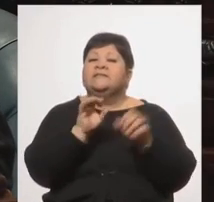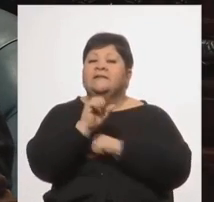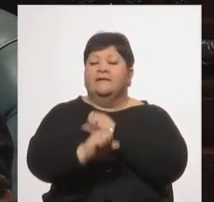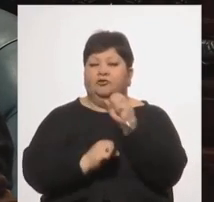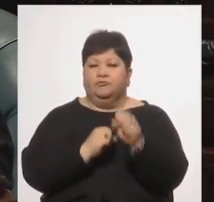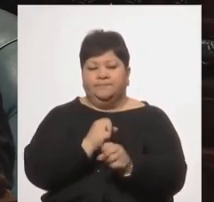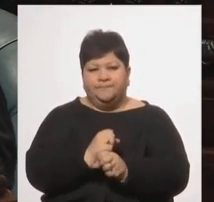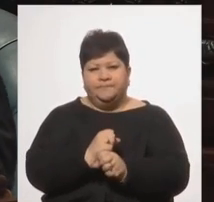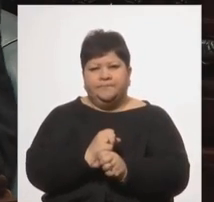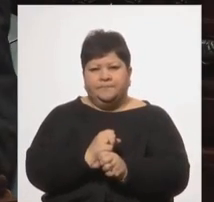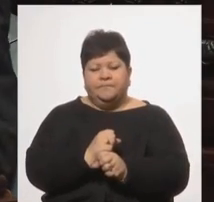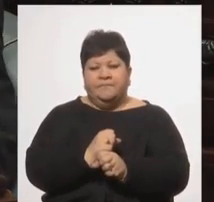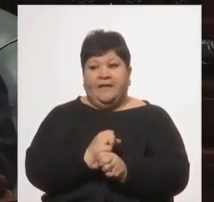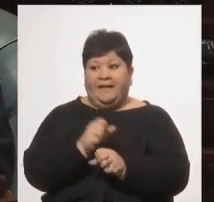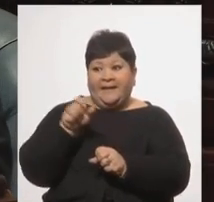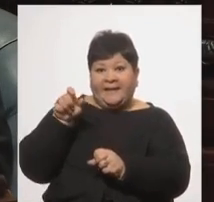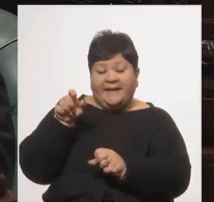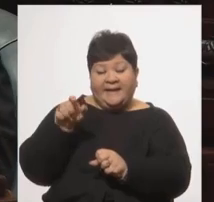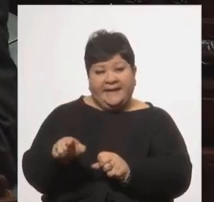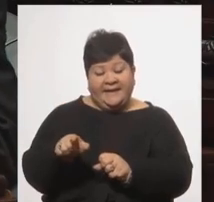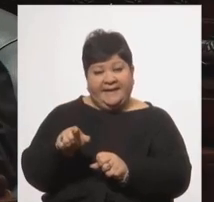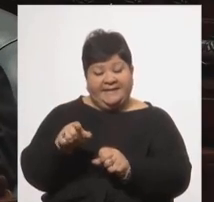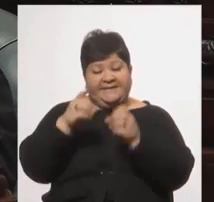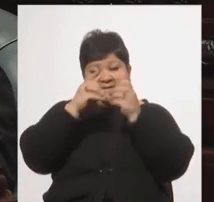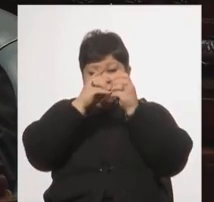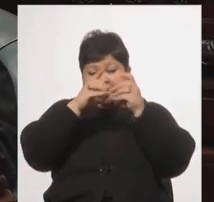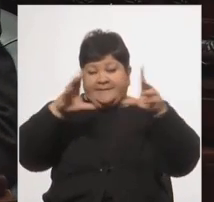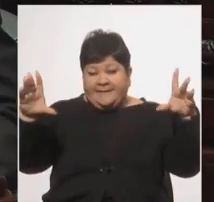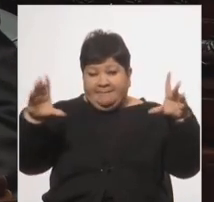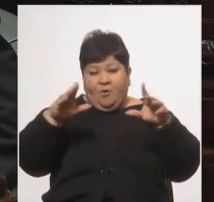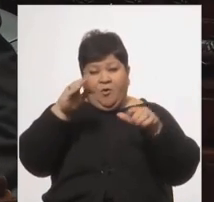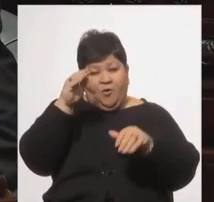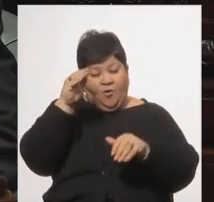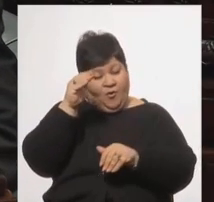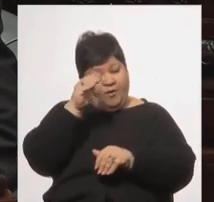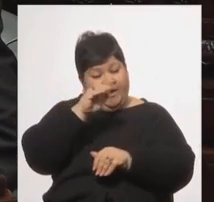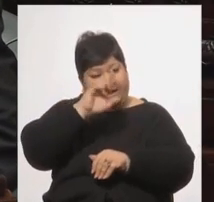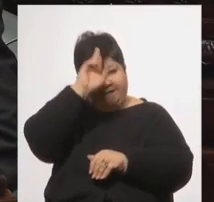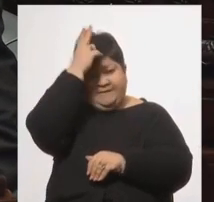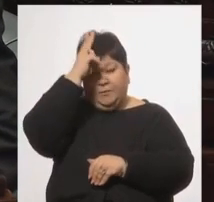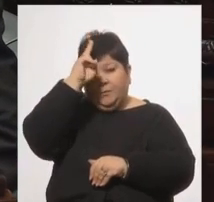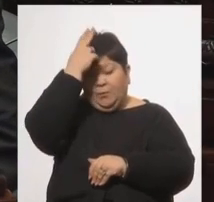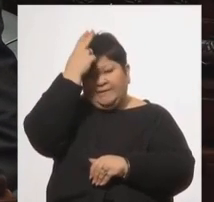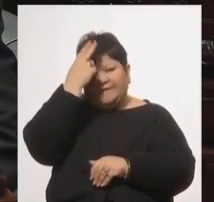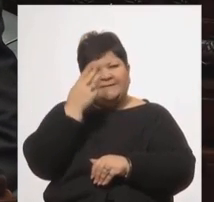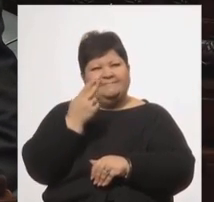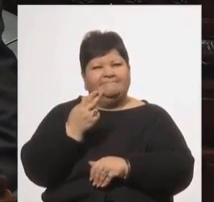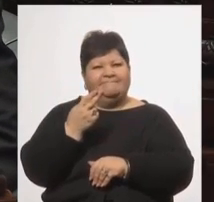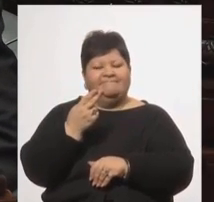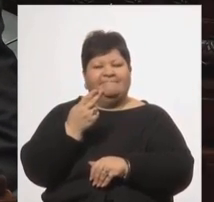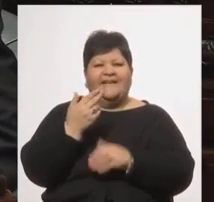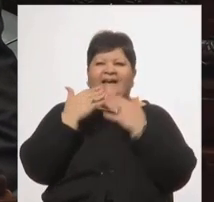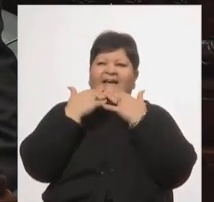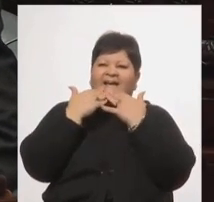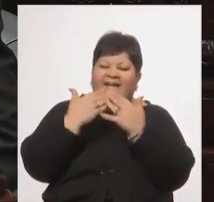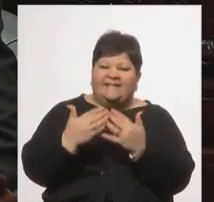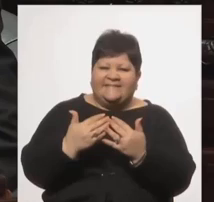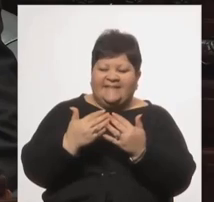Este gesto único de la democracia uruguaya de despedir del Senado de la República a dos